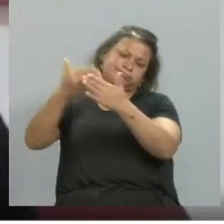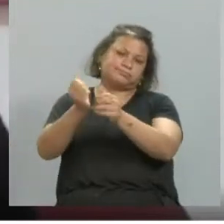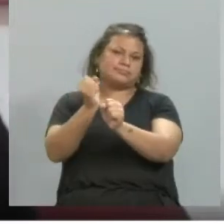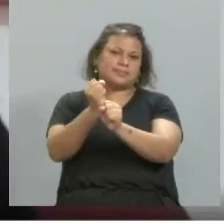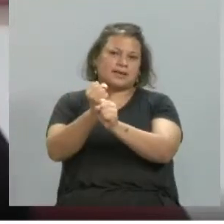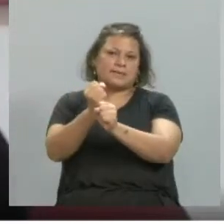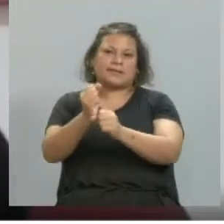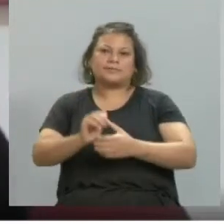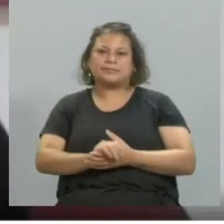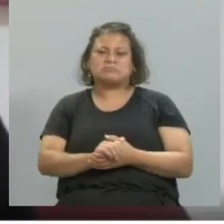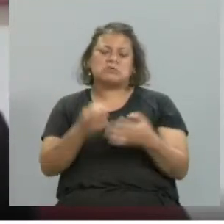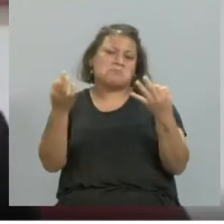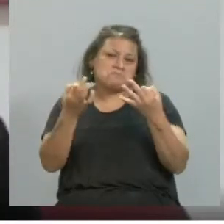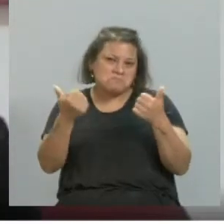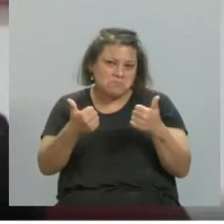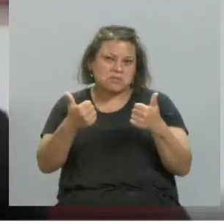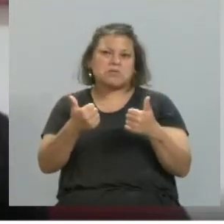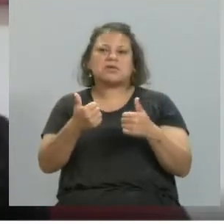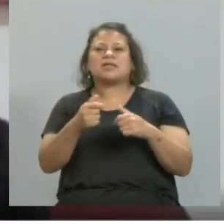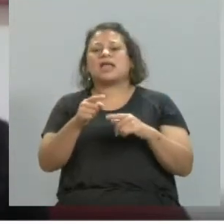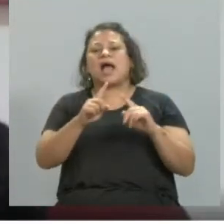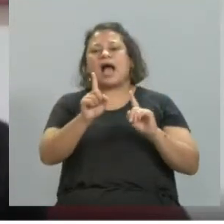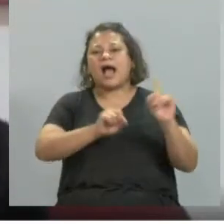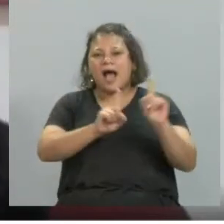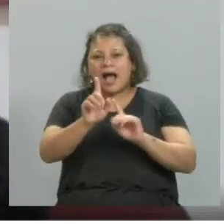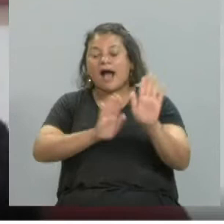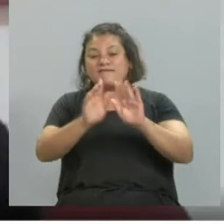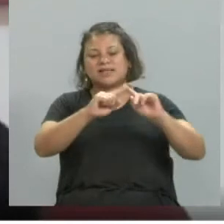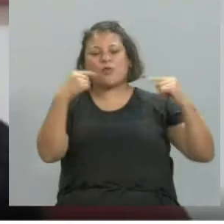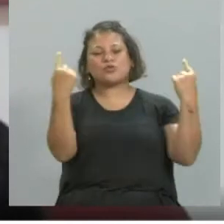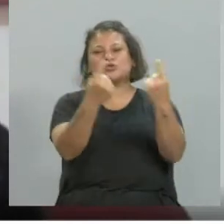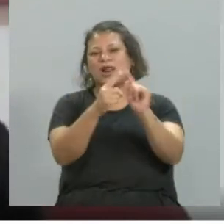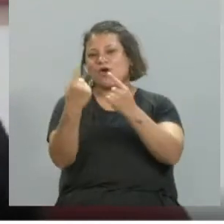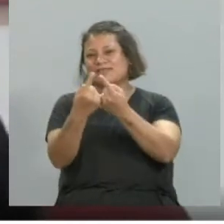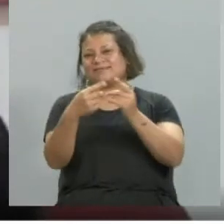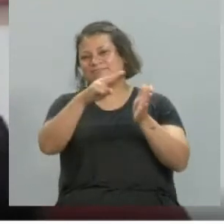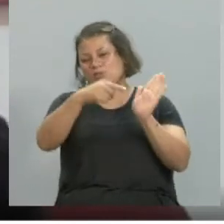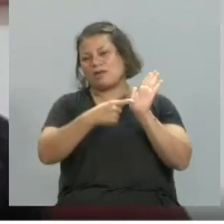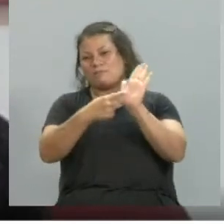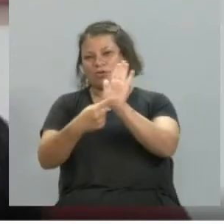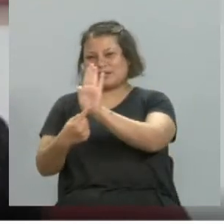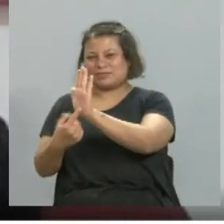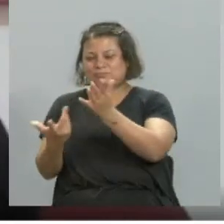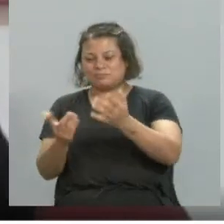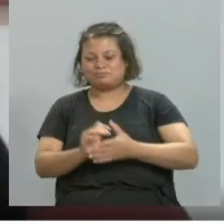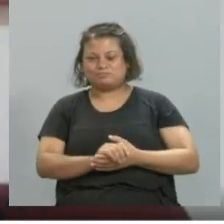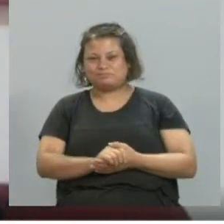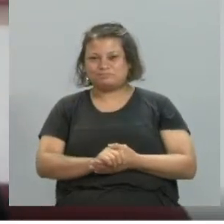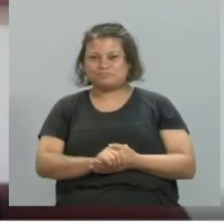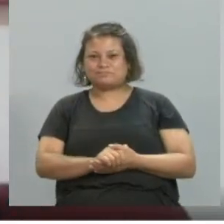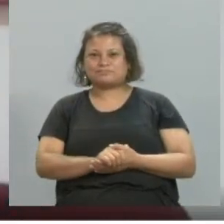también nos va bien, hemos quedado en algunos salones, hemos mostrado en Buenos Aires la obra, así que también